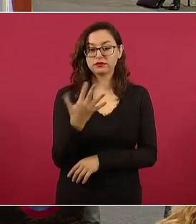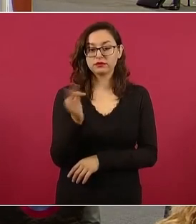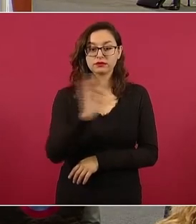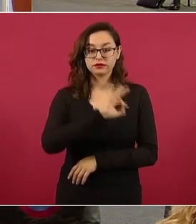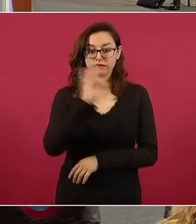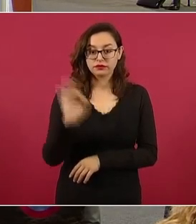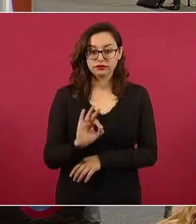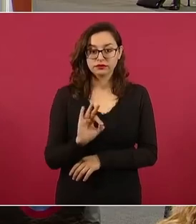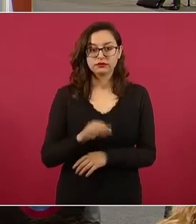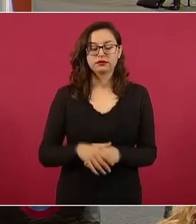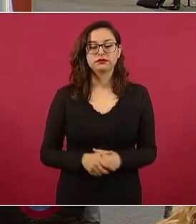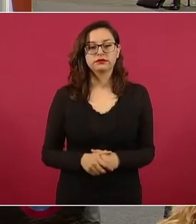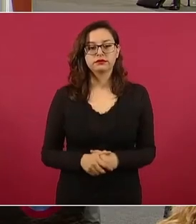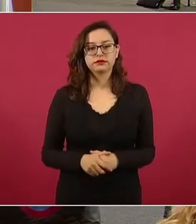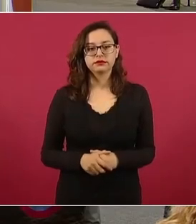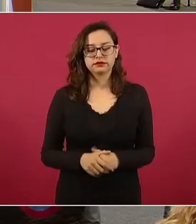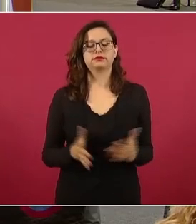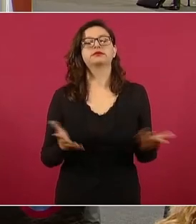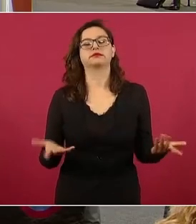Aquí está.